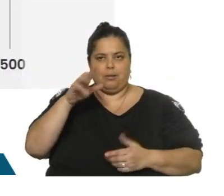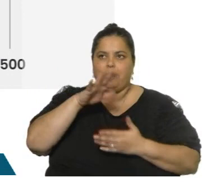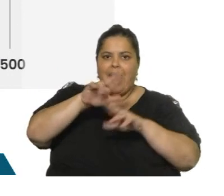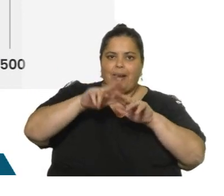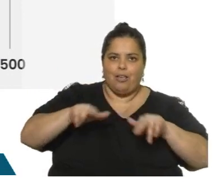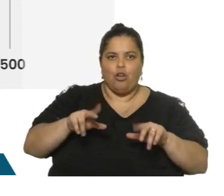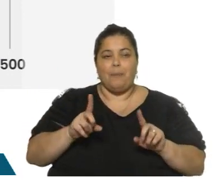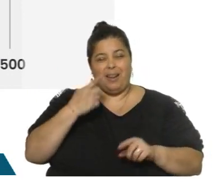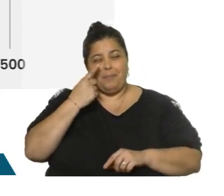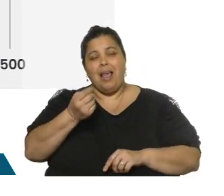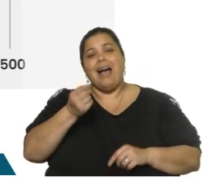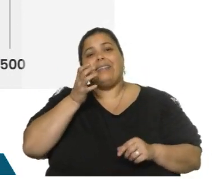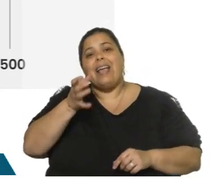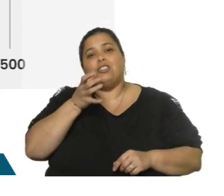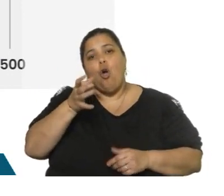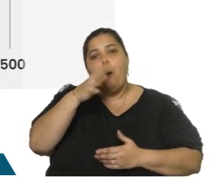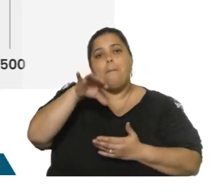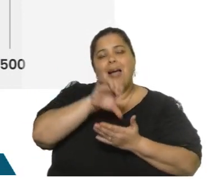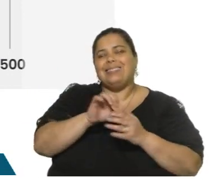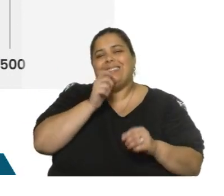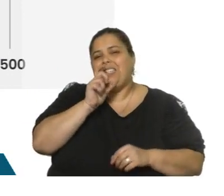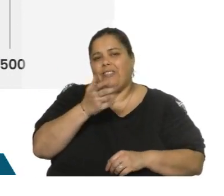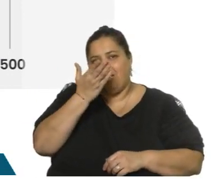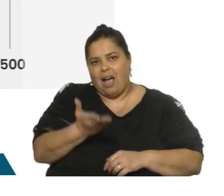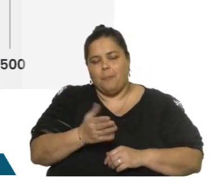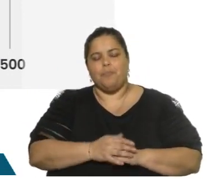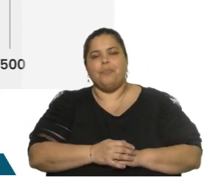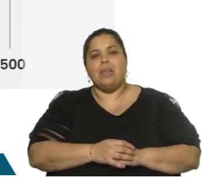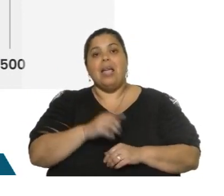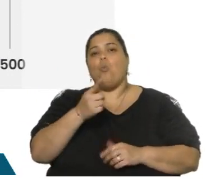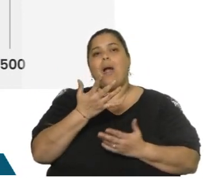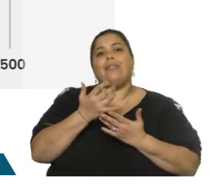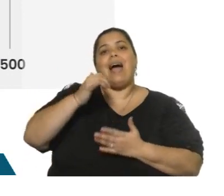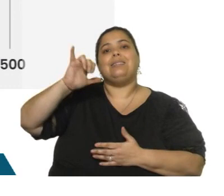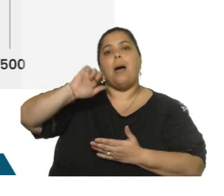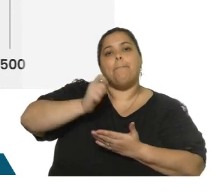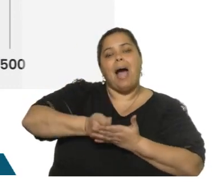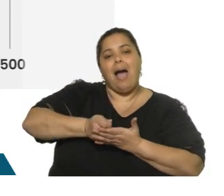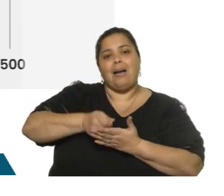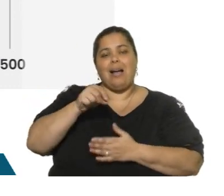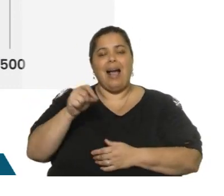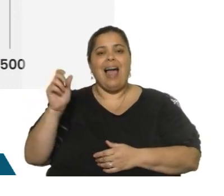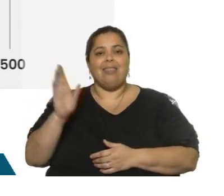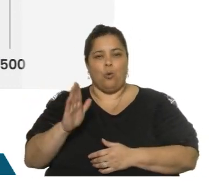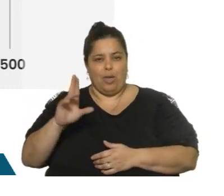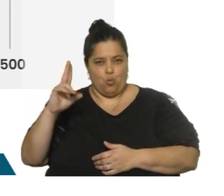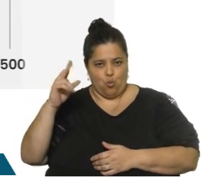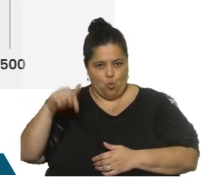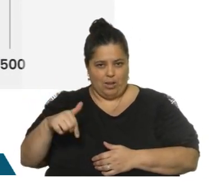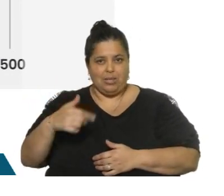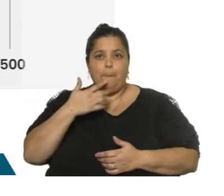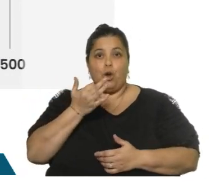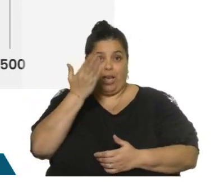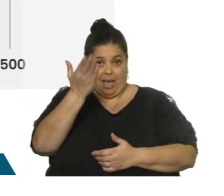allí la prima de riesgo. ¿Qué es esto? Bueno, qué tasa paga por la deuda uruguaya, la deuda uruguaya por encima de otro país tomado como referencia,